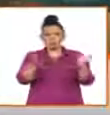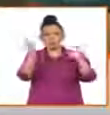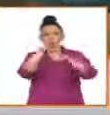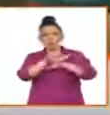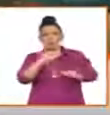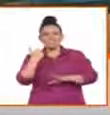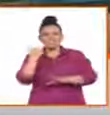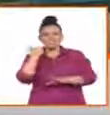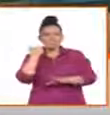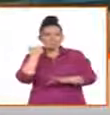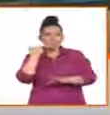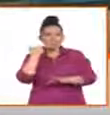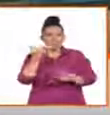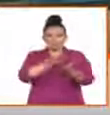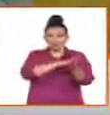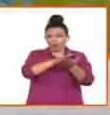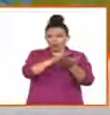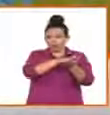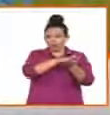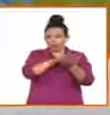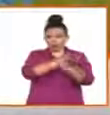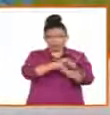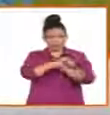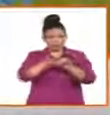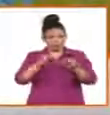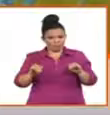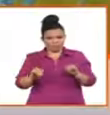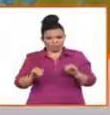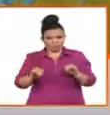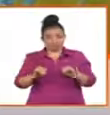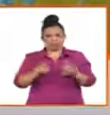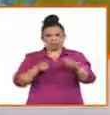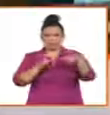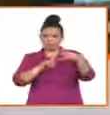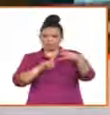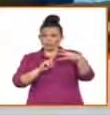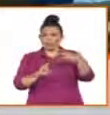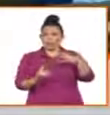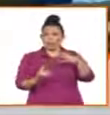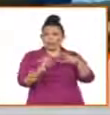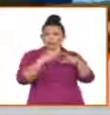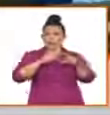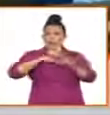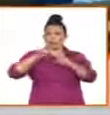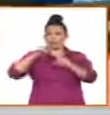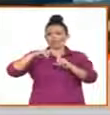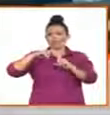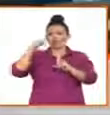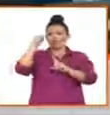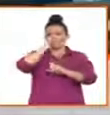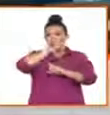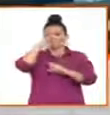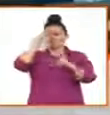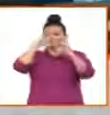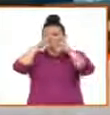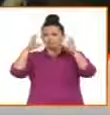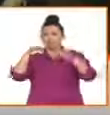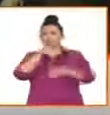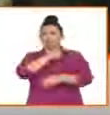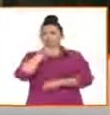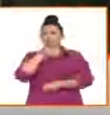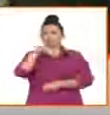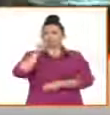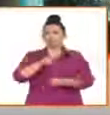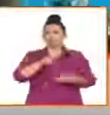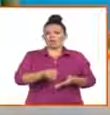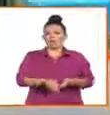se aísla la reproducción en el sentido que tradicionalmente lo entendemos en la